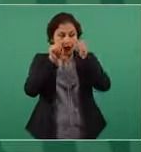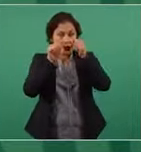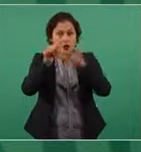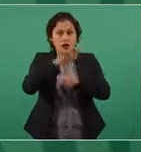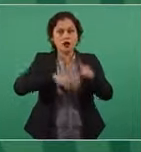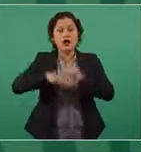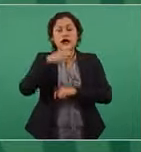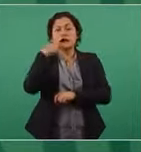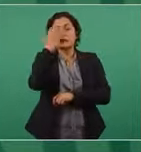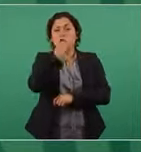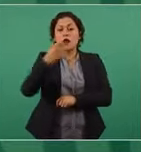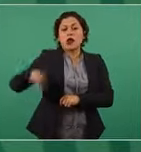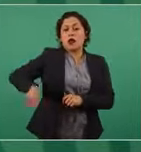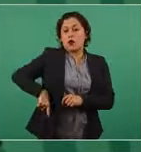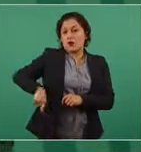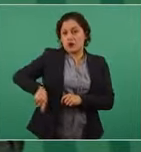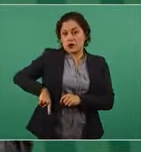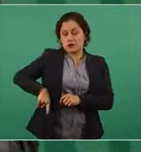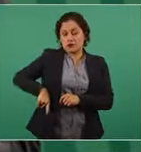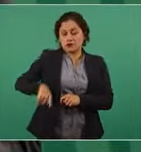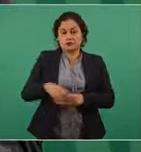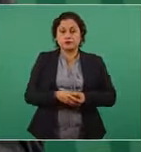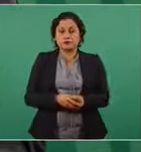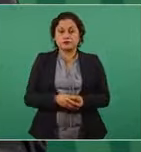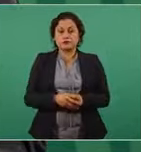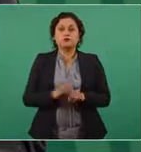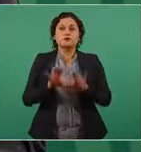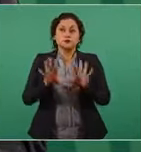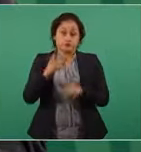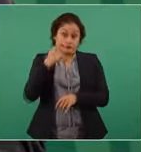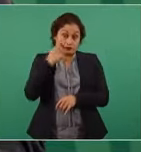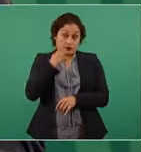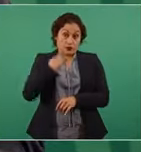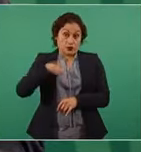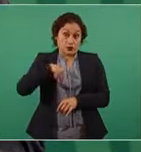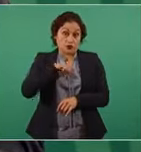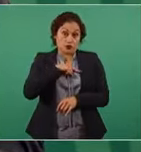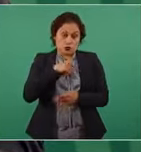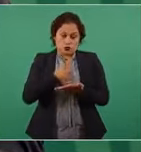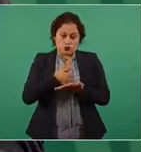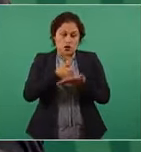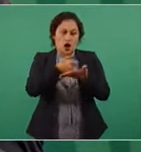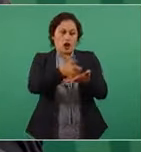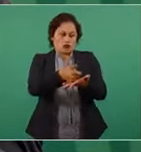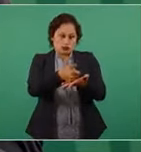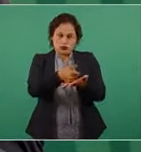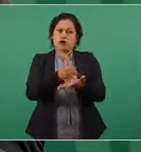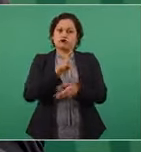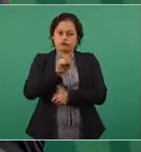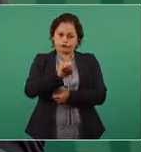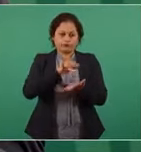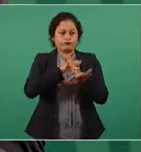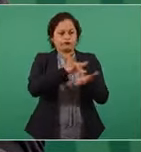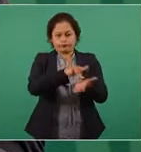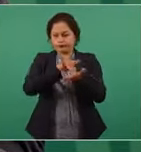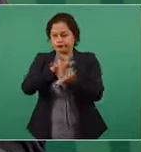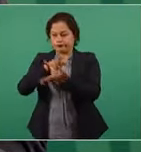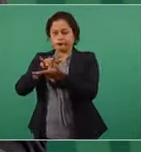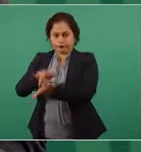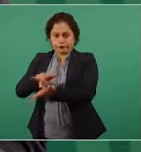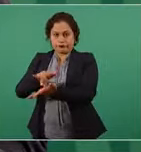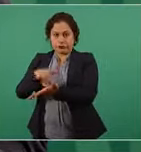ayudando en todo lo que podemos a las escuelas